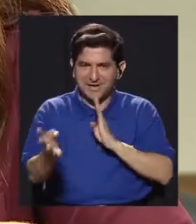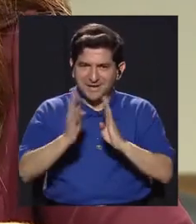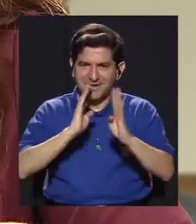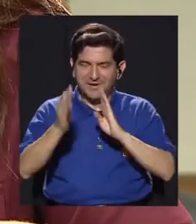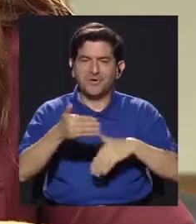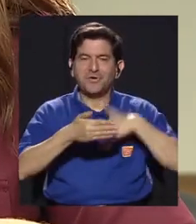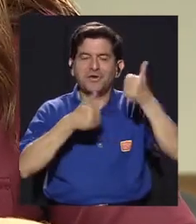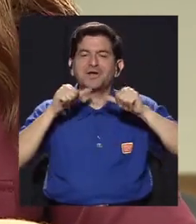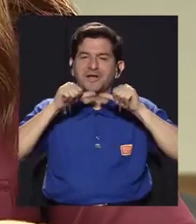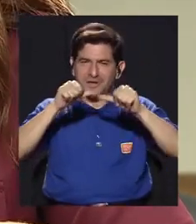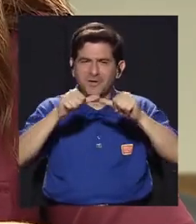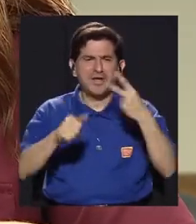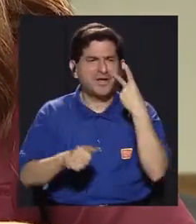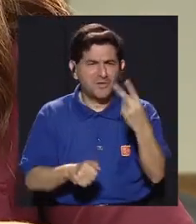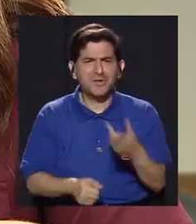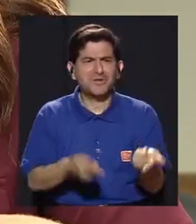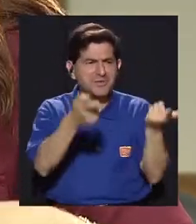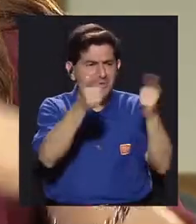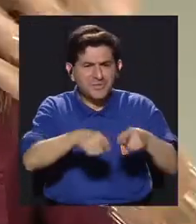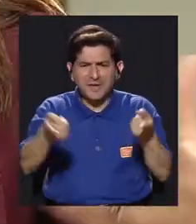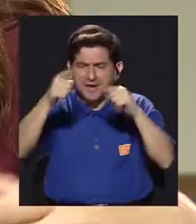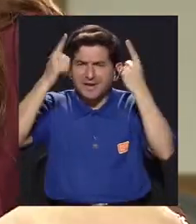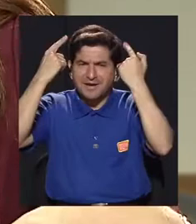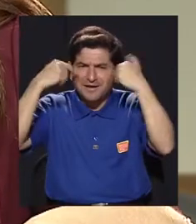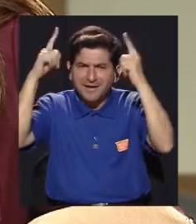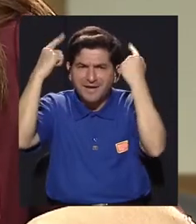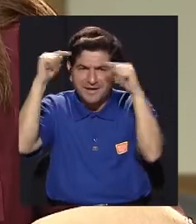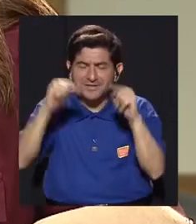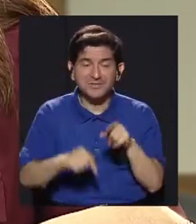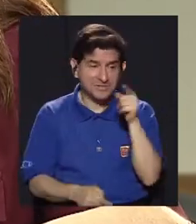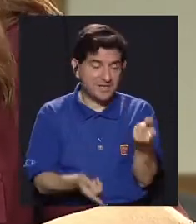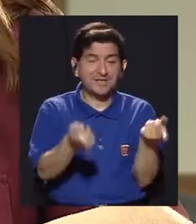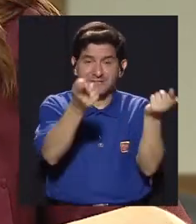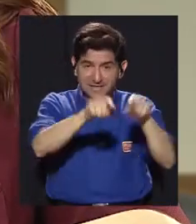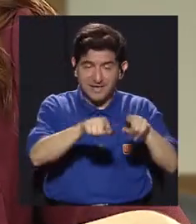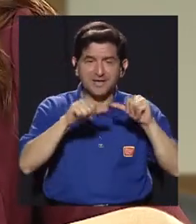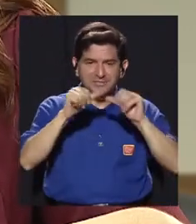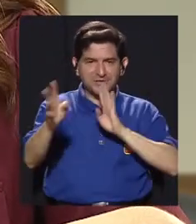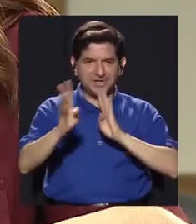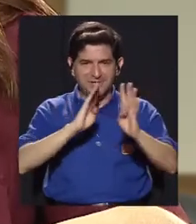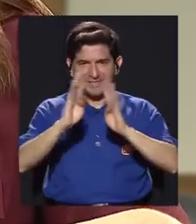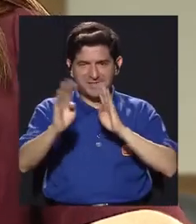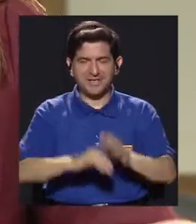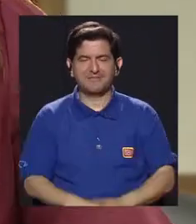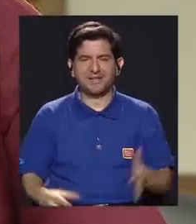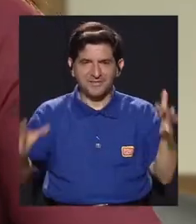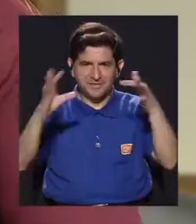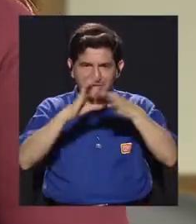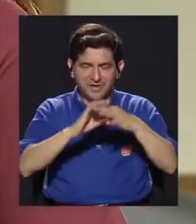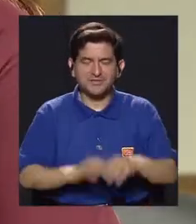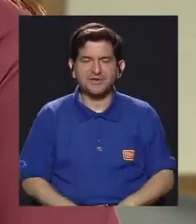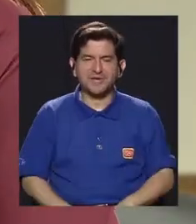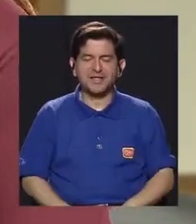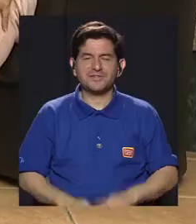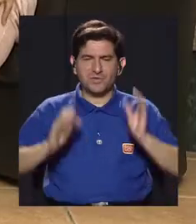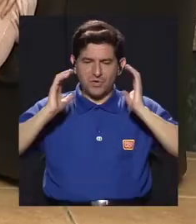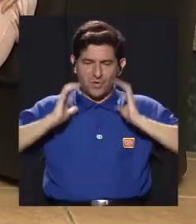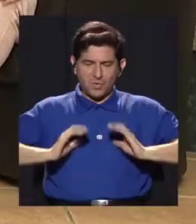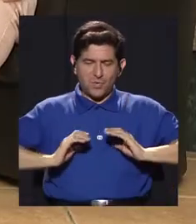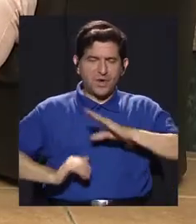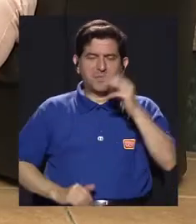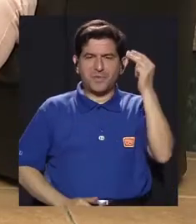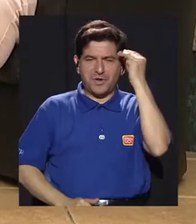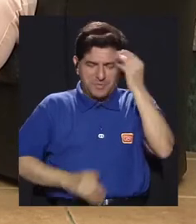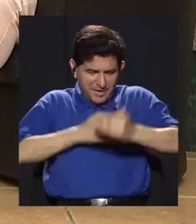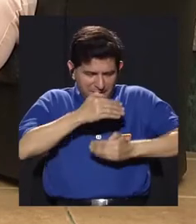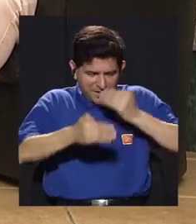casos de éxito en el caso de Doña Marielos y seguir conversando más acerca de cómo cultivar el cuerpo y la mente a través del Tai Chi.